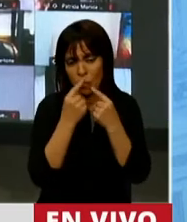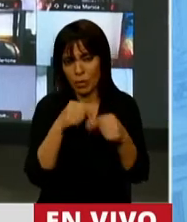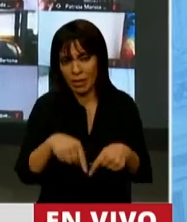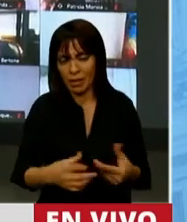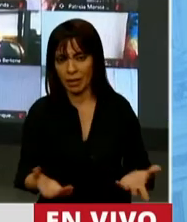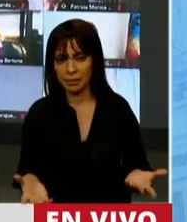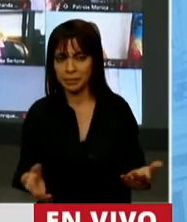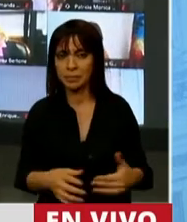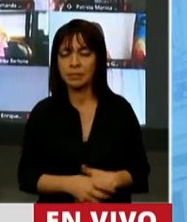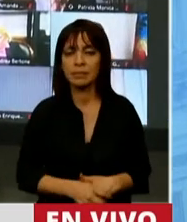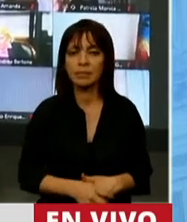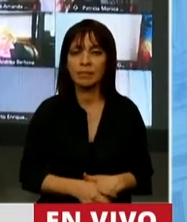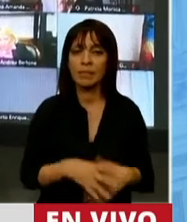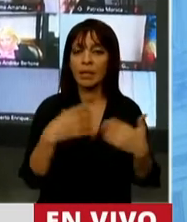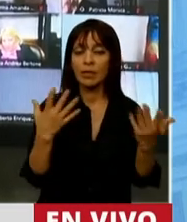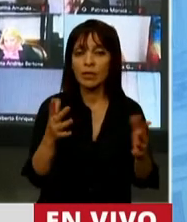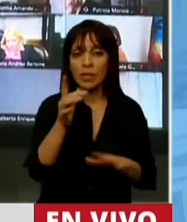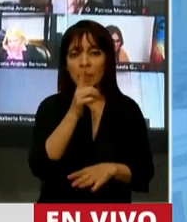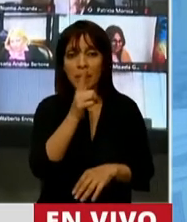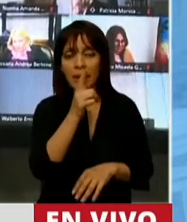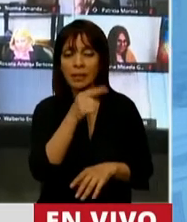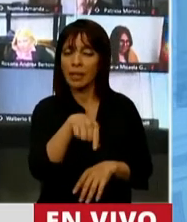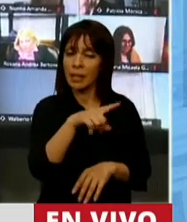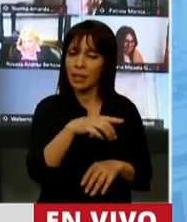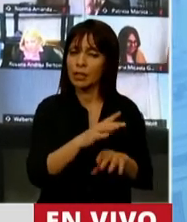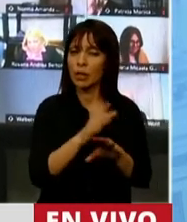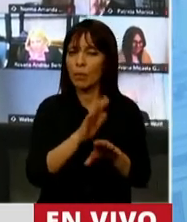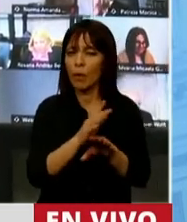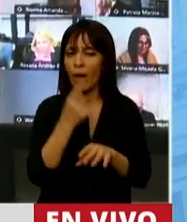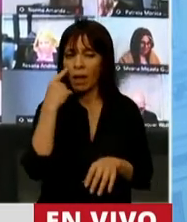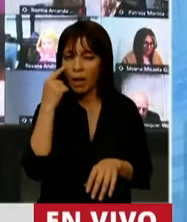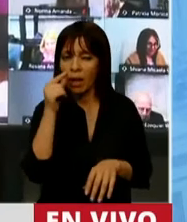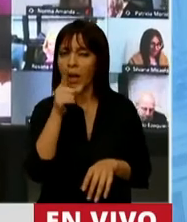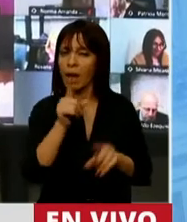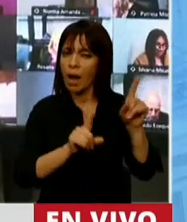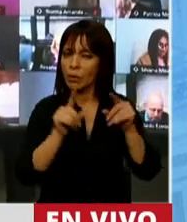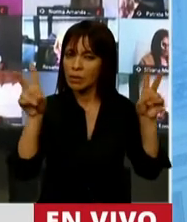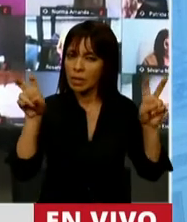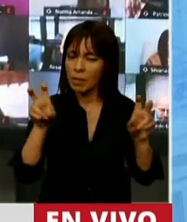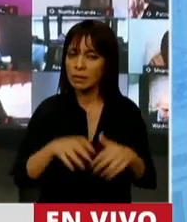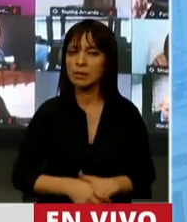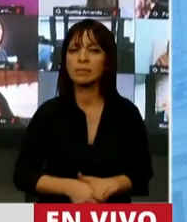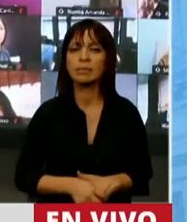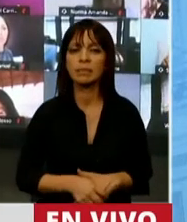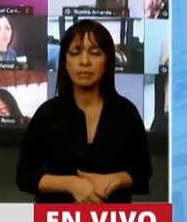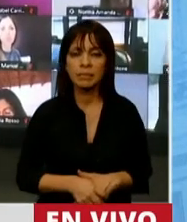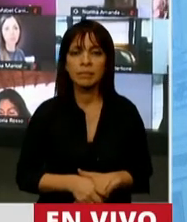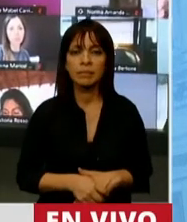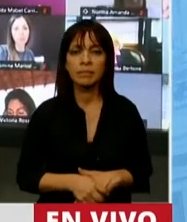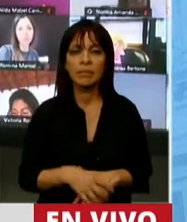Entonces, ensayan algunas cuestiones, presidente, y la verdad es que